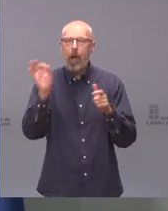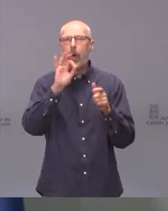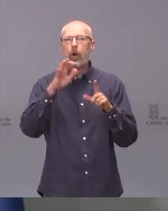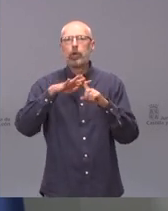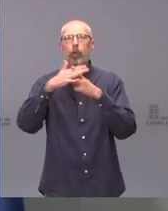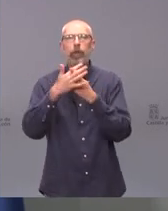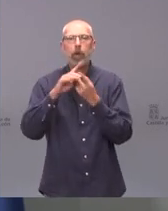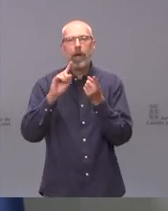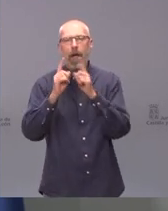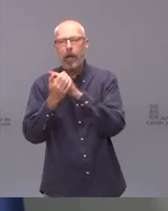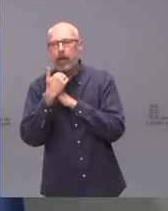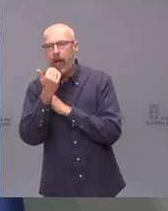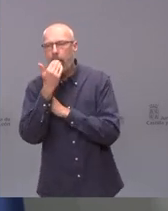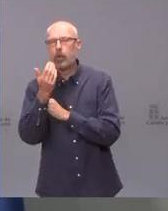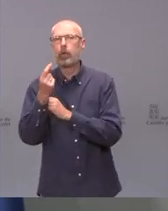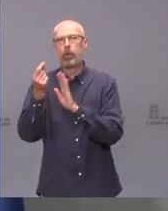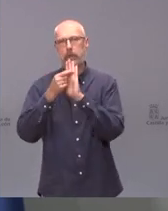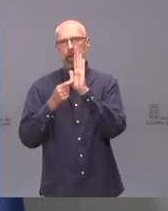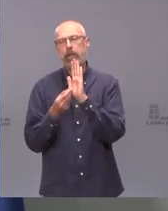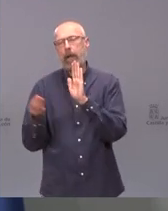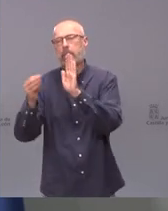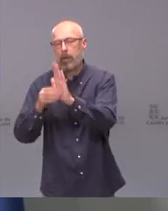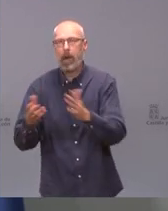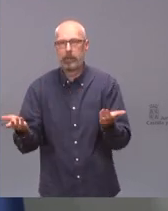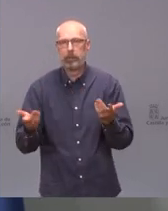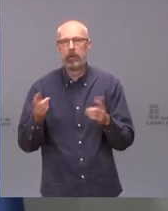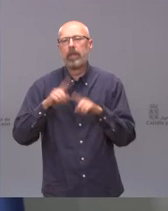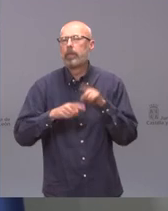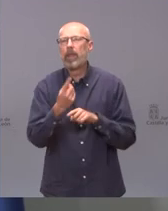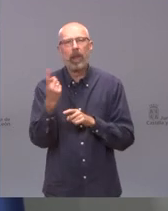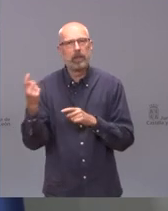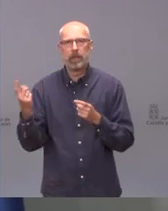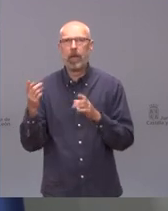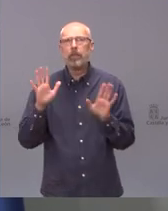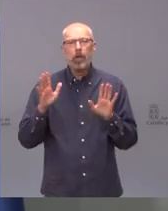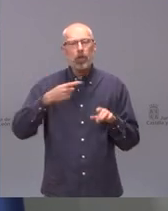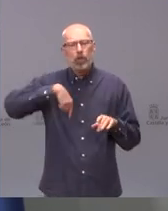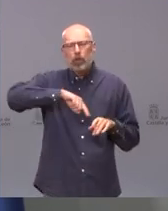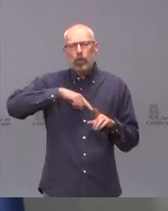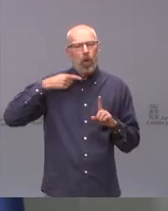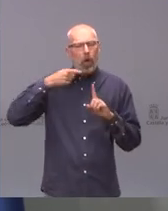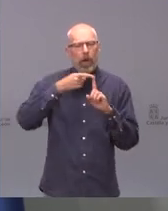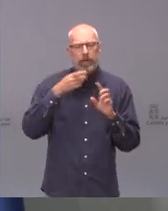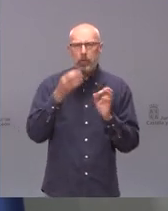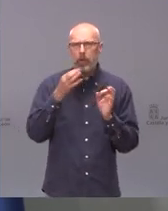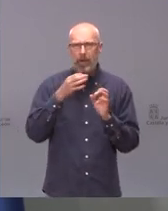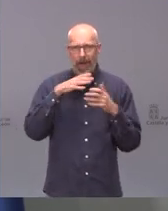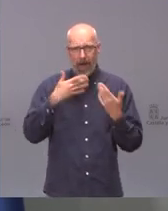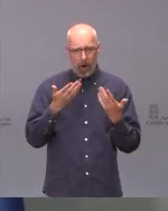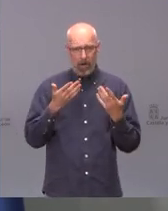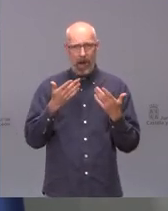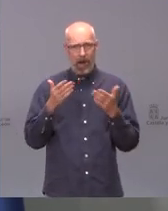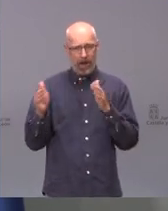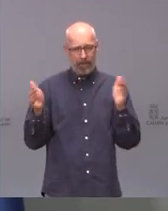tomaremos las medidas que entendamos que son precisas. Pero nuestra intención es en esta fase de la pandemia en la cual